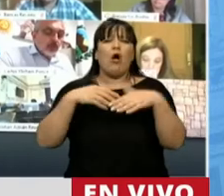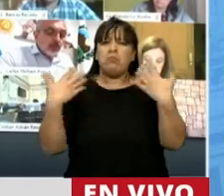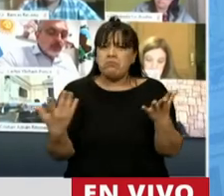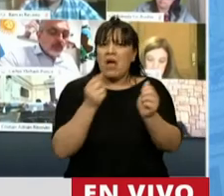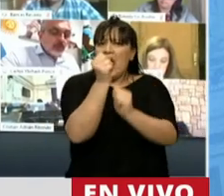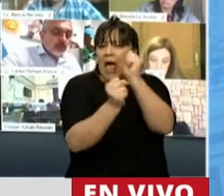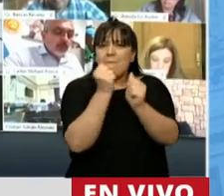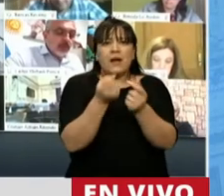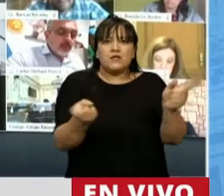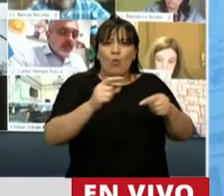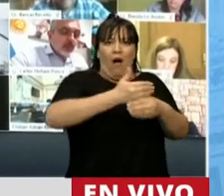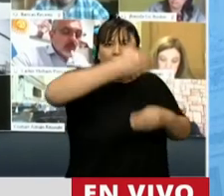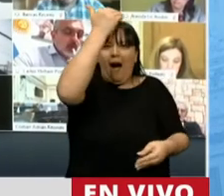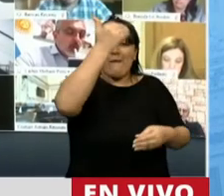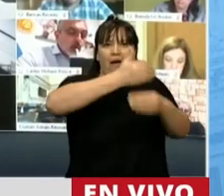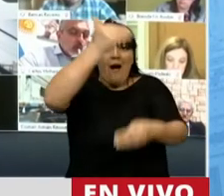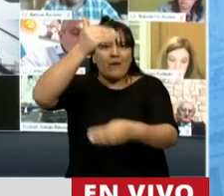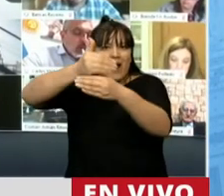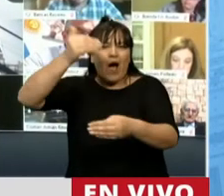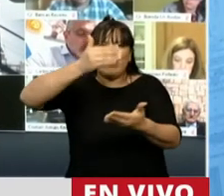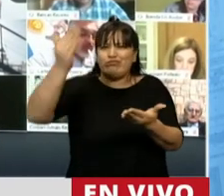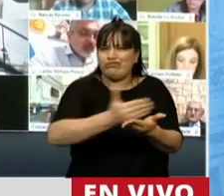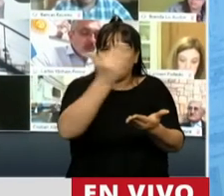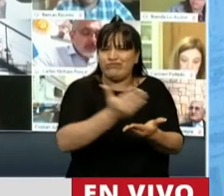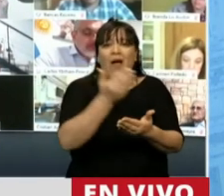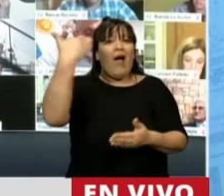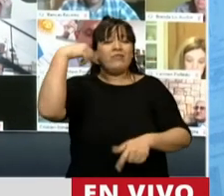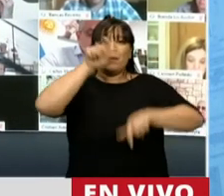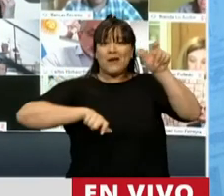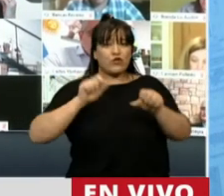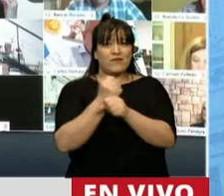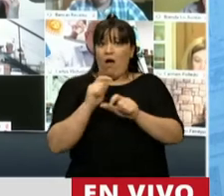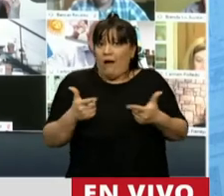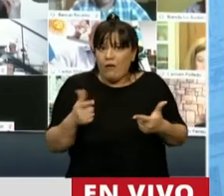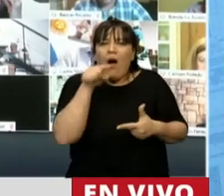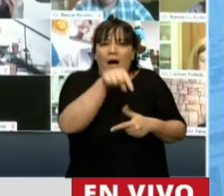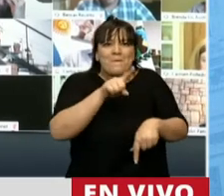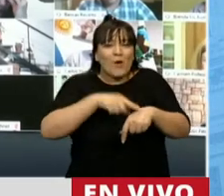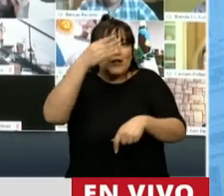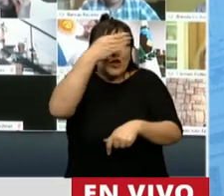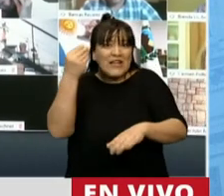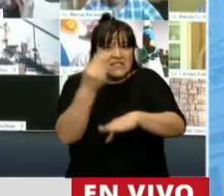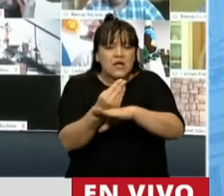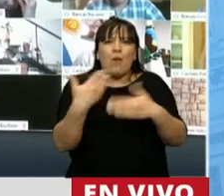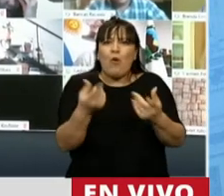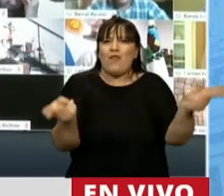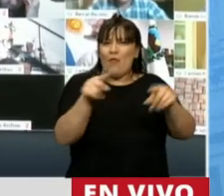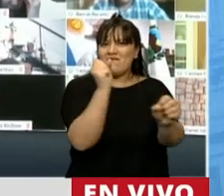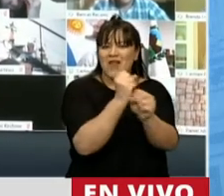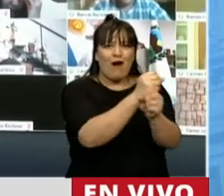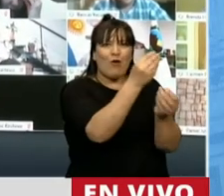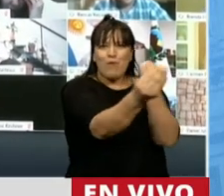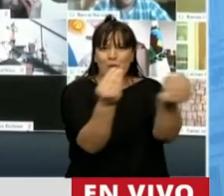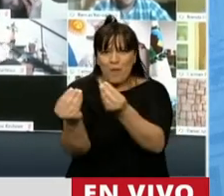empresas volvieron a abrir, a producir y los que estaban desocupados pudieron volver a conseguir trabajo. Ni hablar de